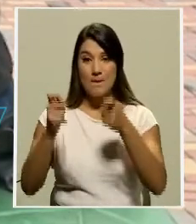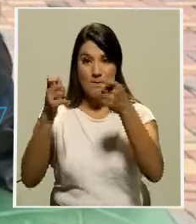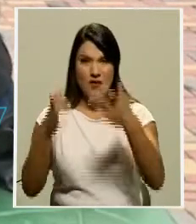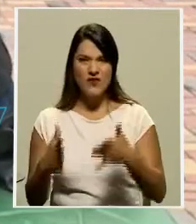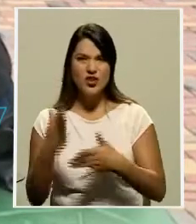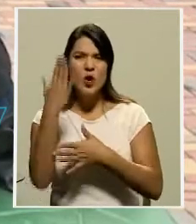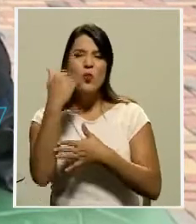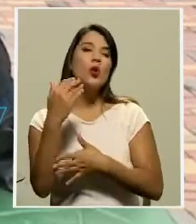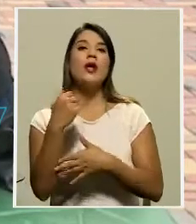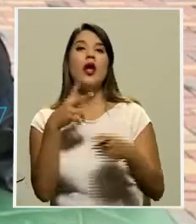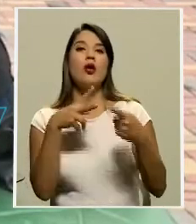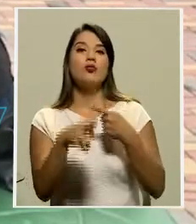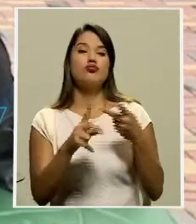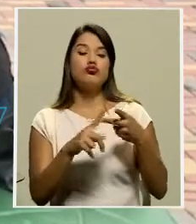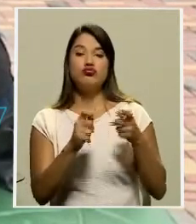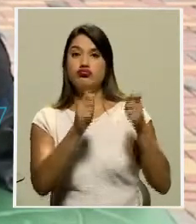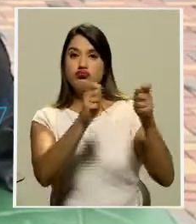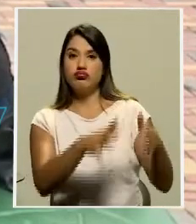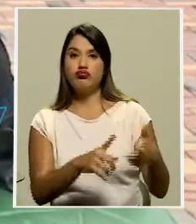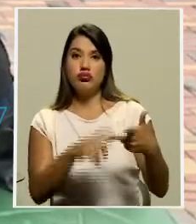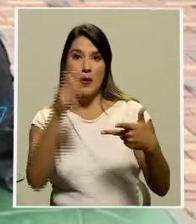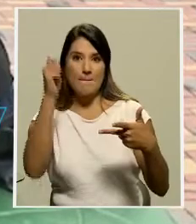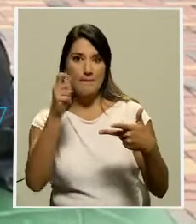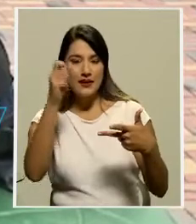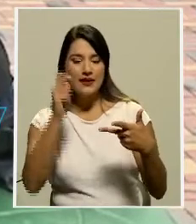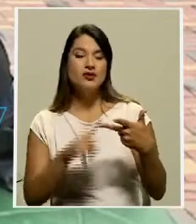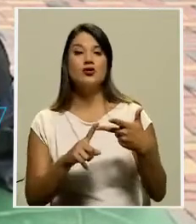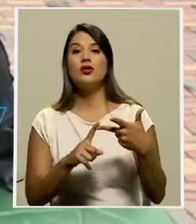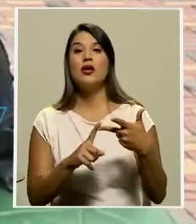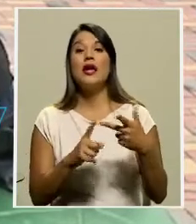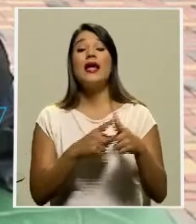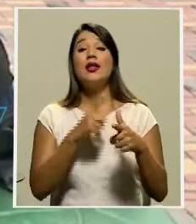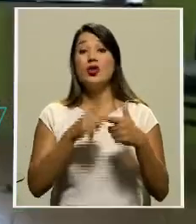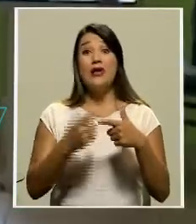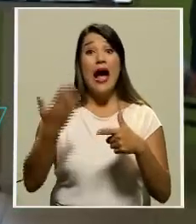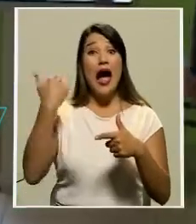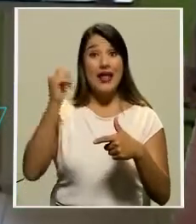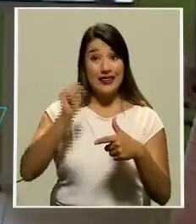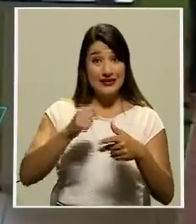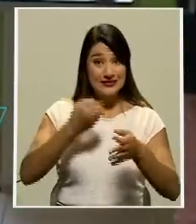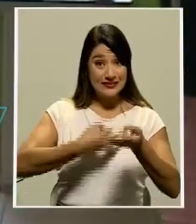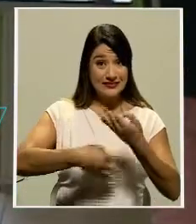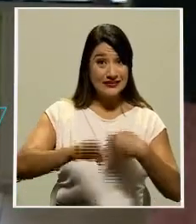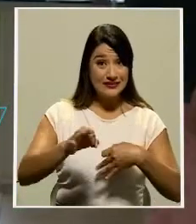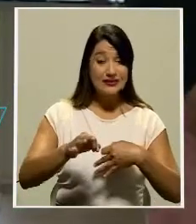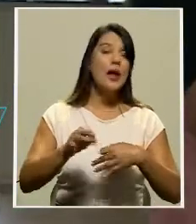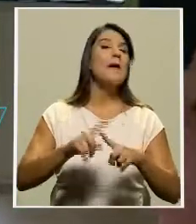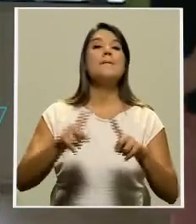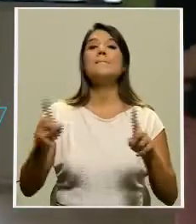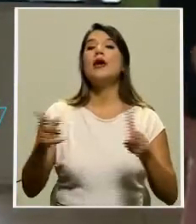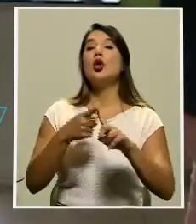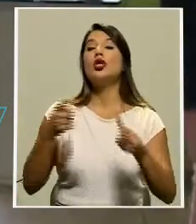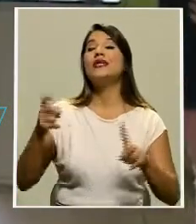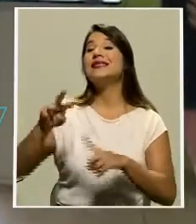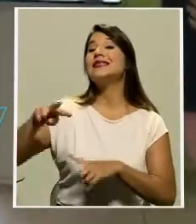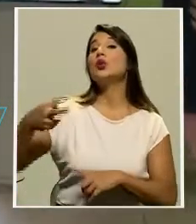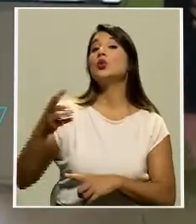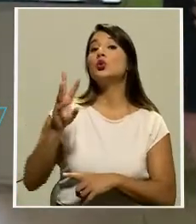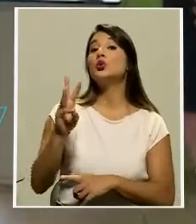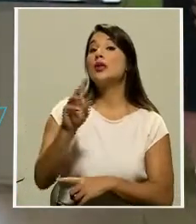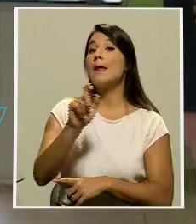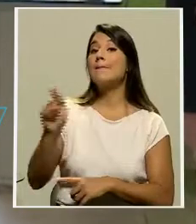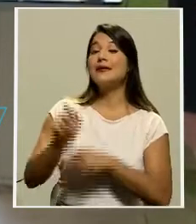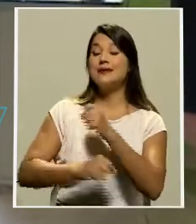renuncias o fallecimientos. Estos puestos que previamente sí eran reemplazados. Sin embargo, desde el segundo semestre de 2020